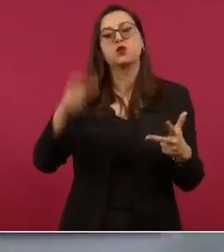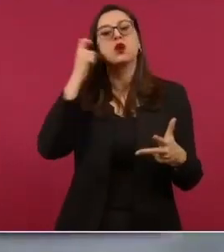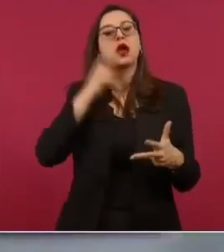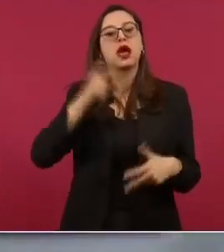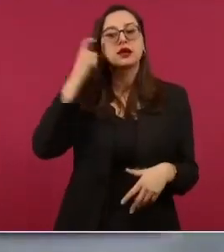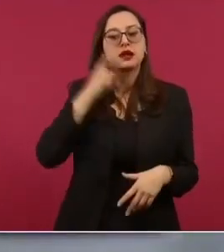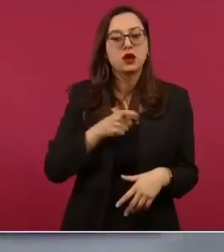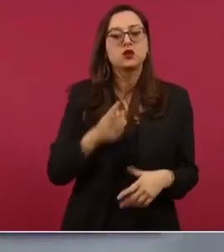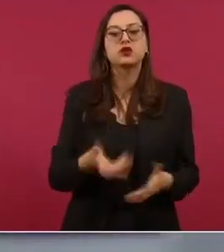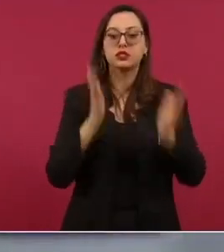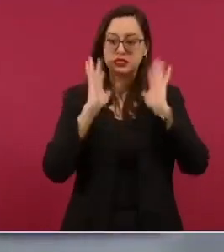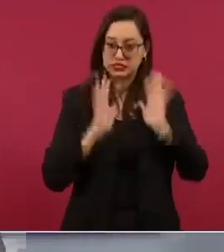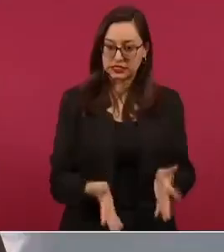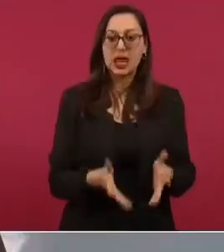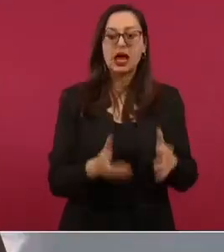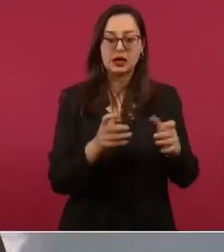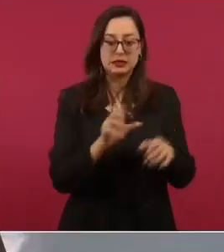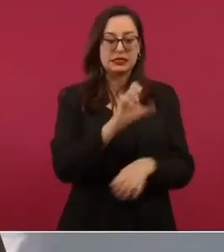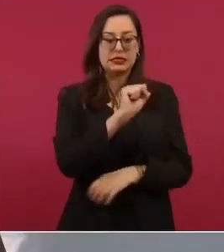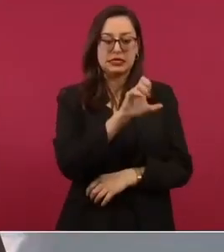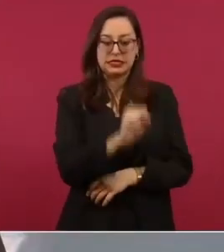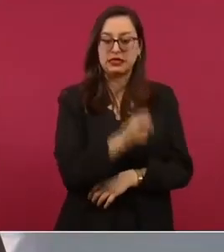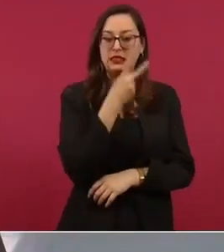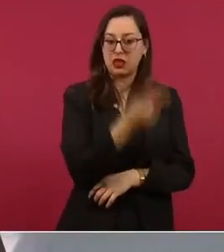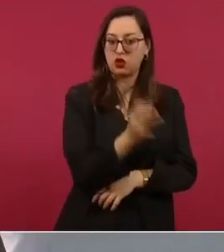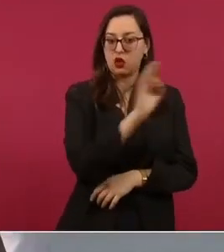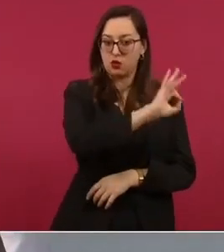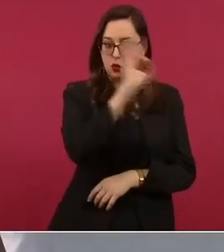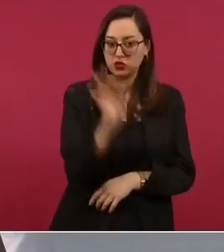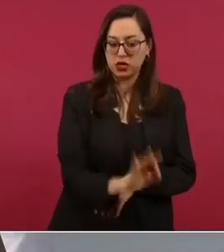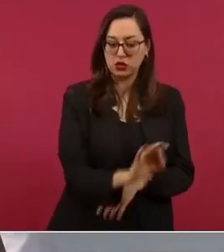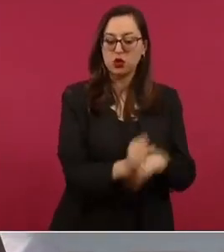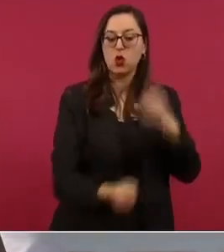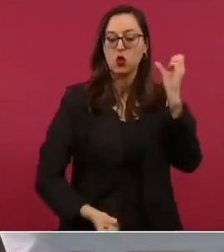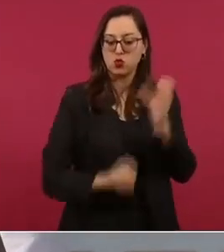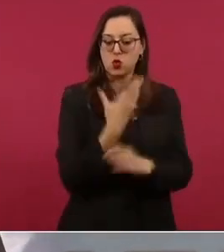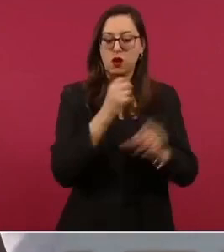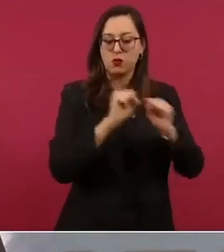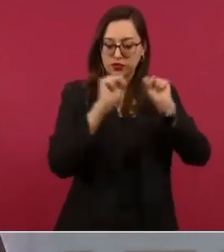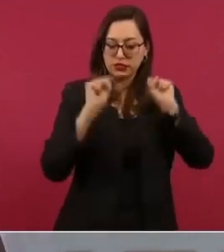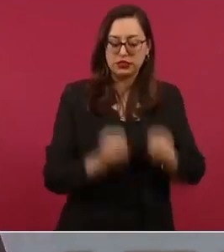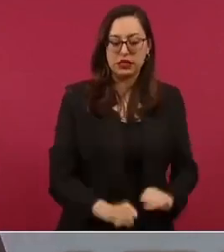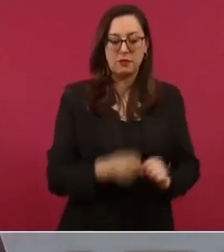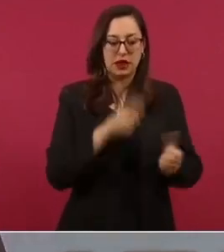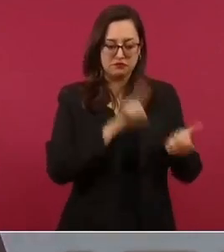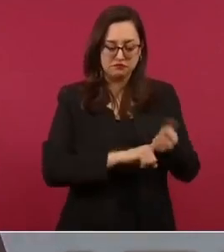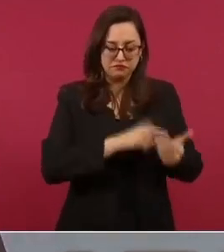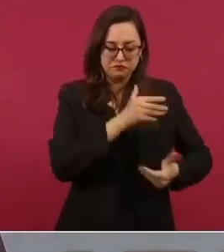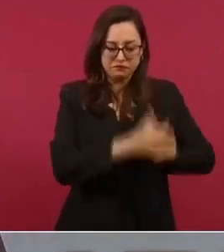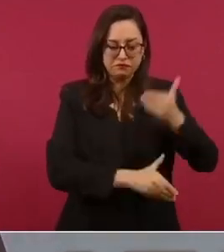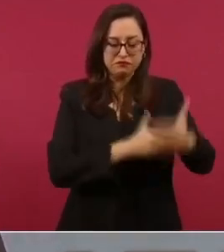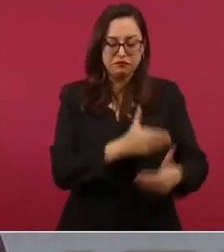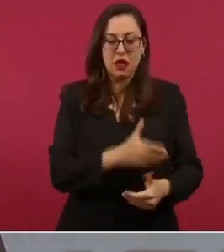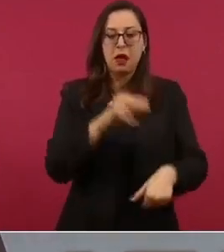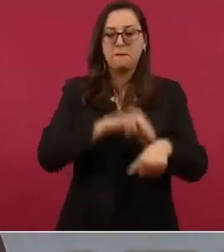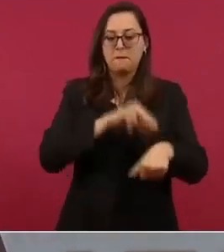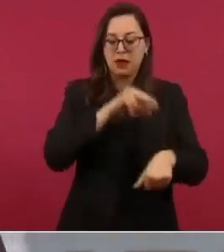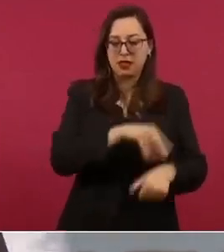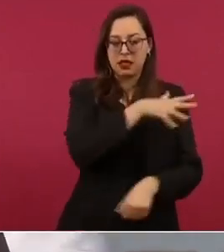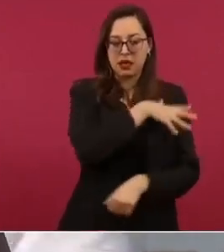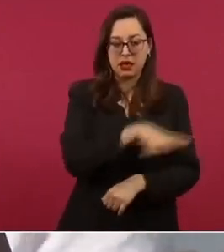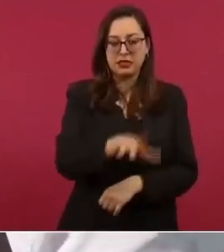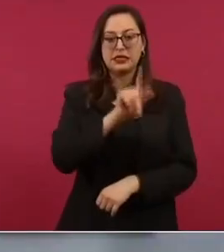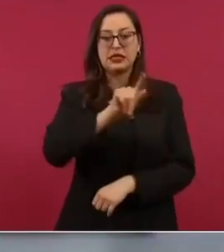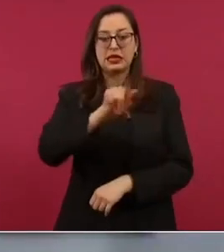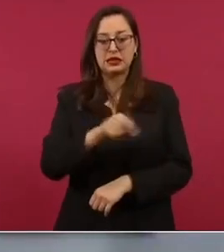ya contamos con el sesenta y dos por ciento de médicos generales y setenta y ocho por